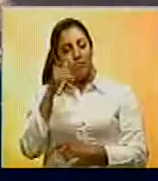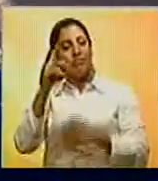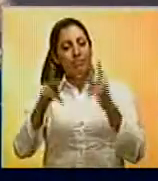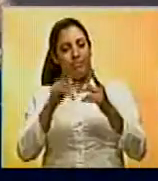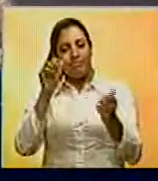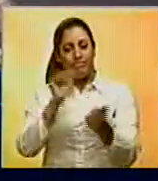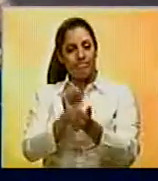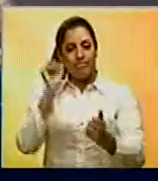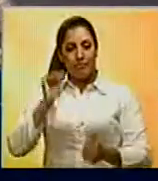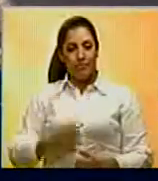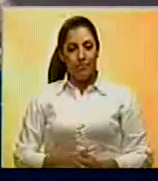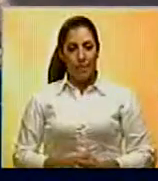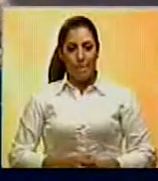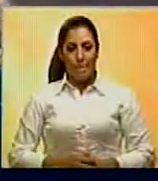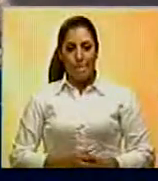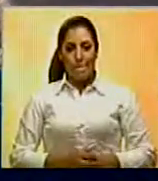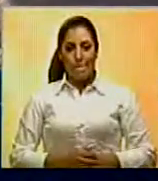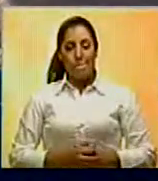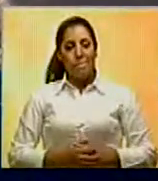procedió a confiscarla.